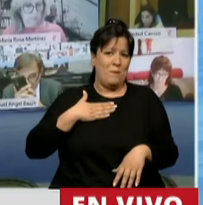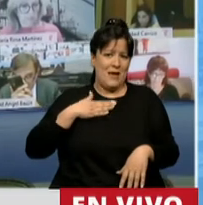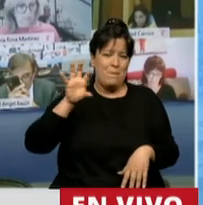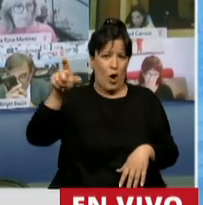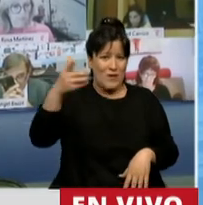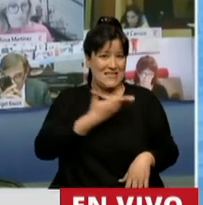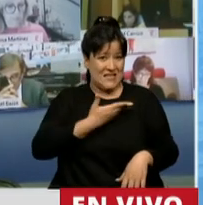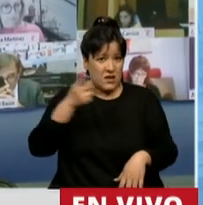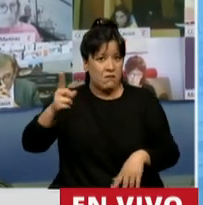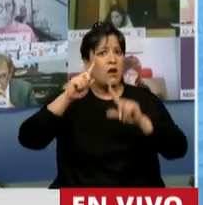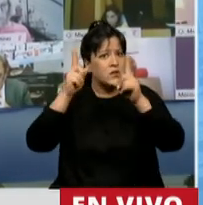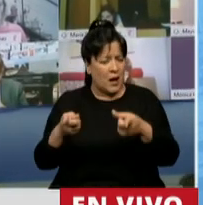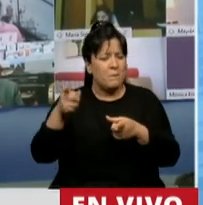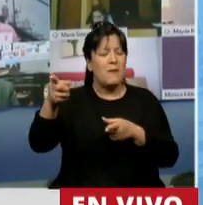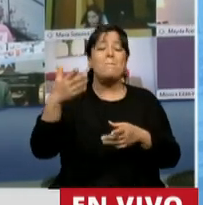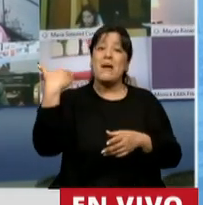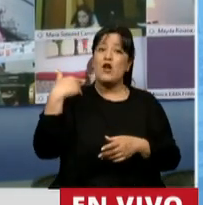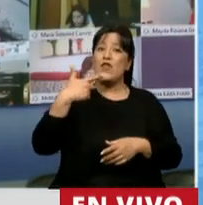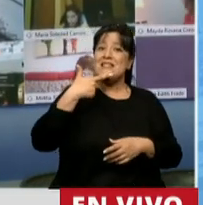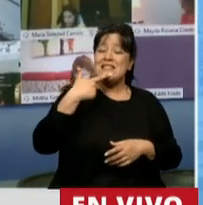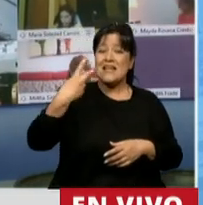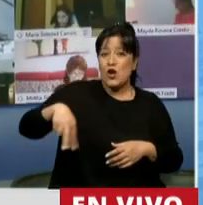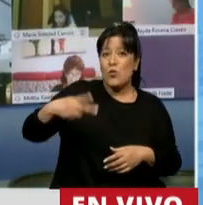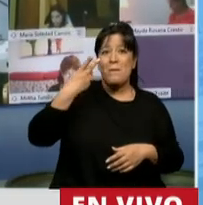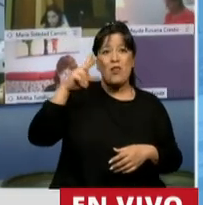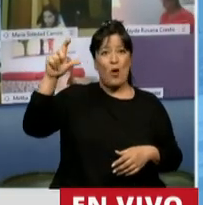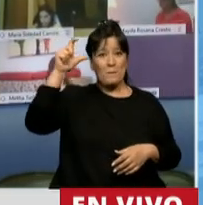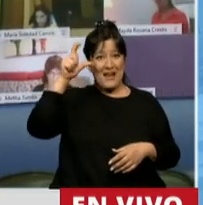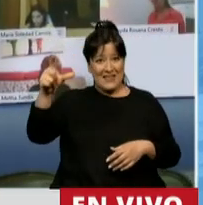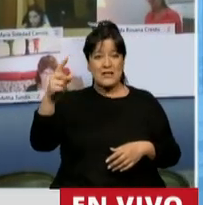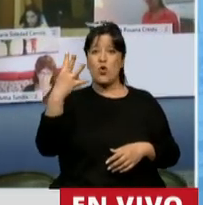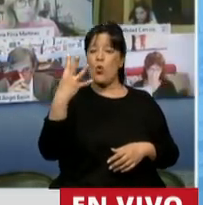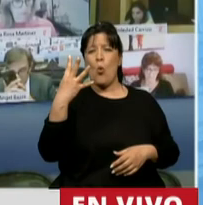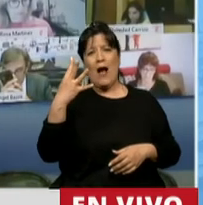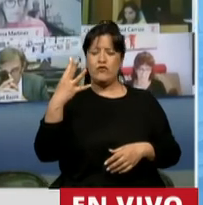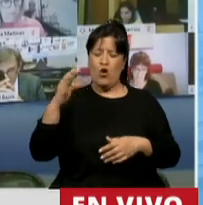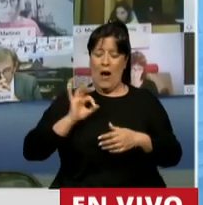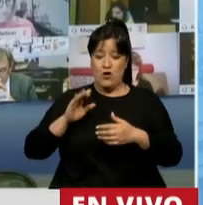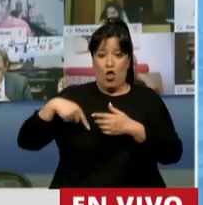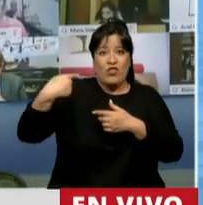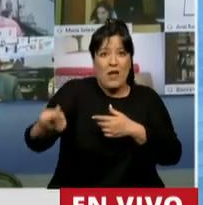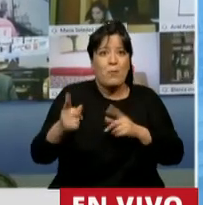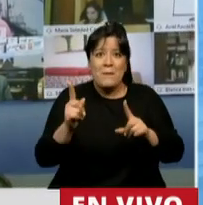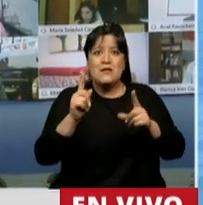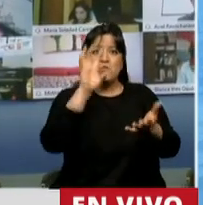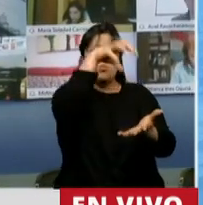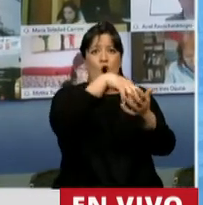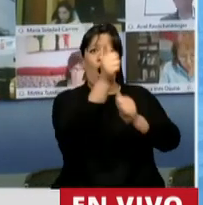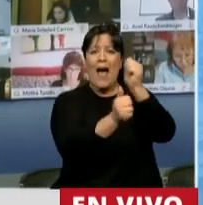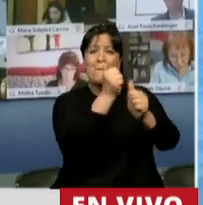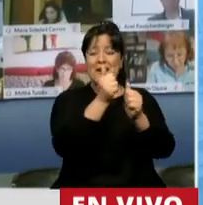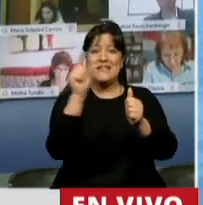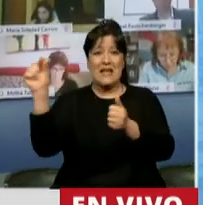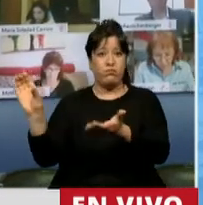Y lo cierto es que al 17 de noviembre del 2010, un año y cuatro meses después, aquella empresa ya había cancelado ese